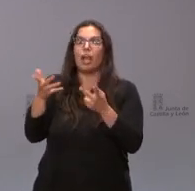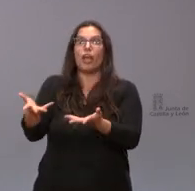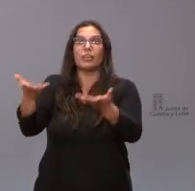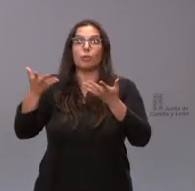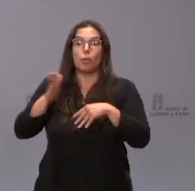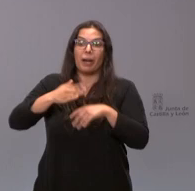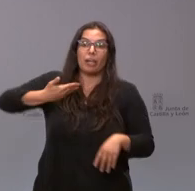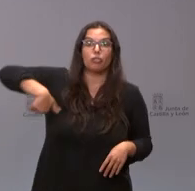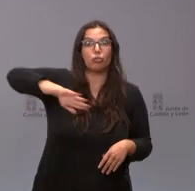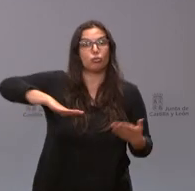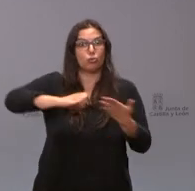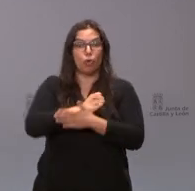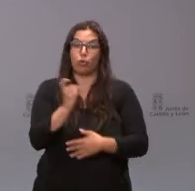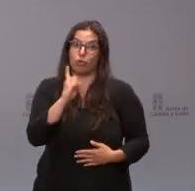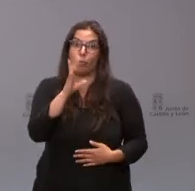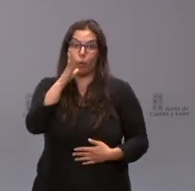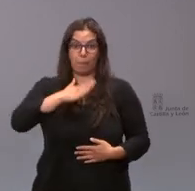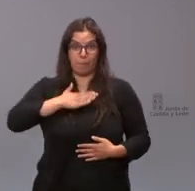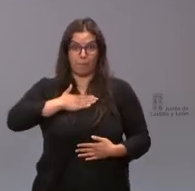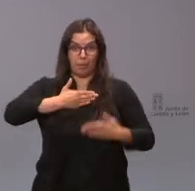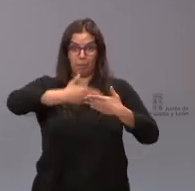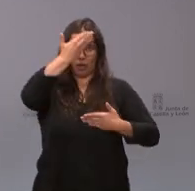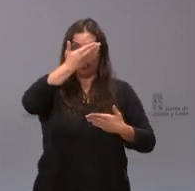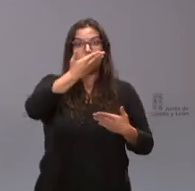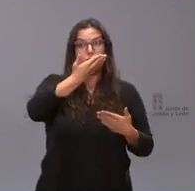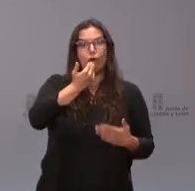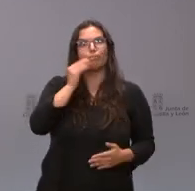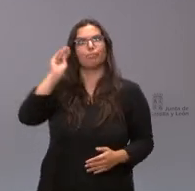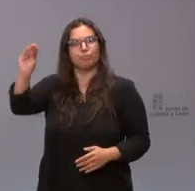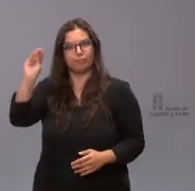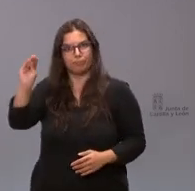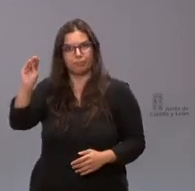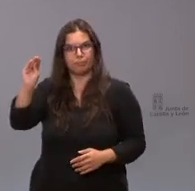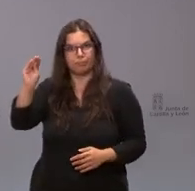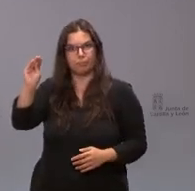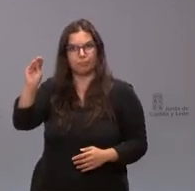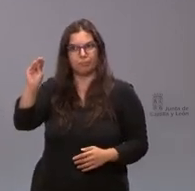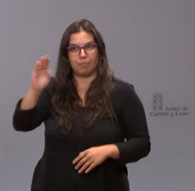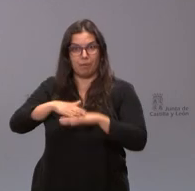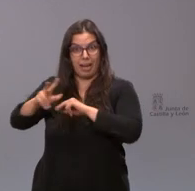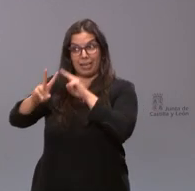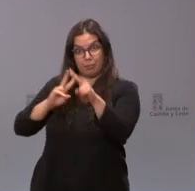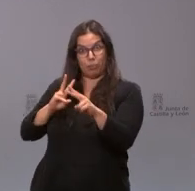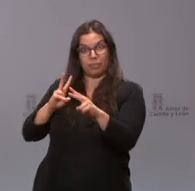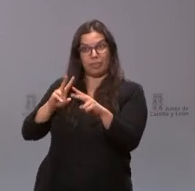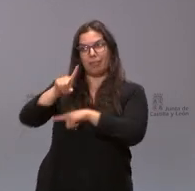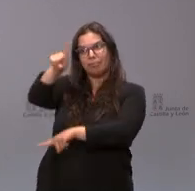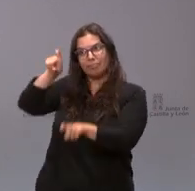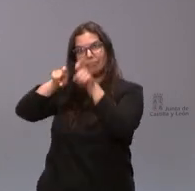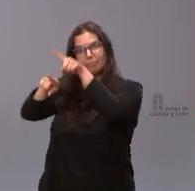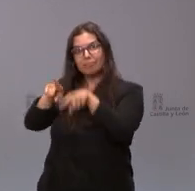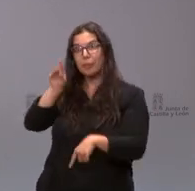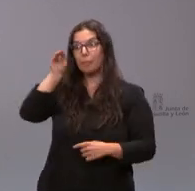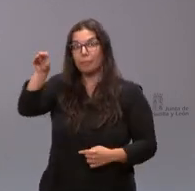nosotros porque mi medio se dirigió a este señor para que contestase a la información que